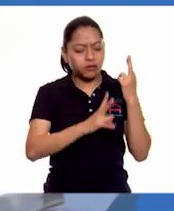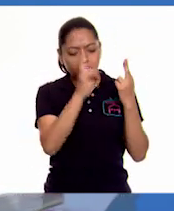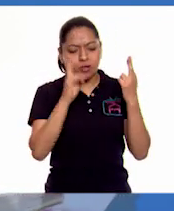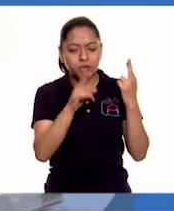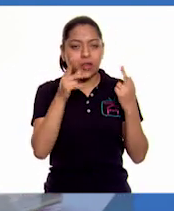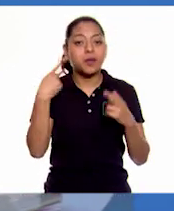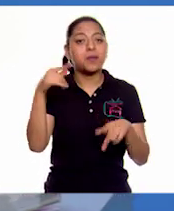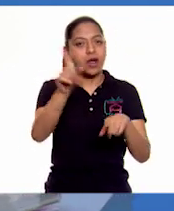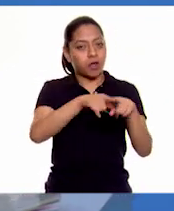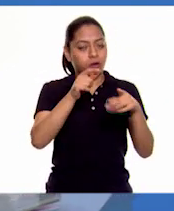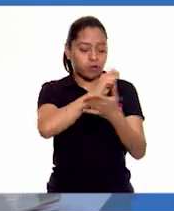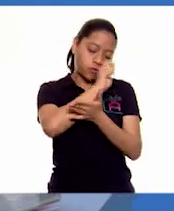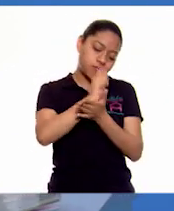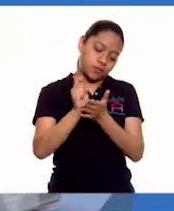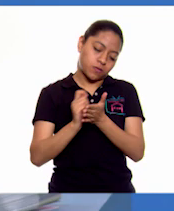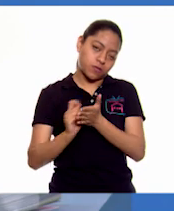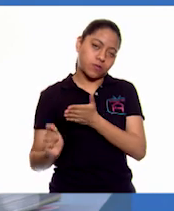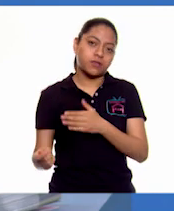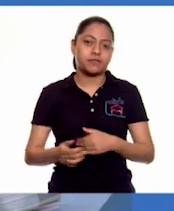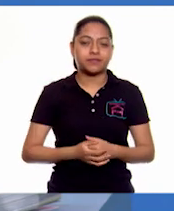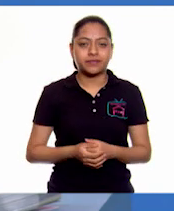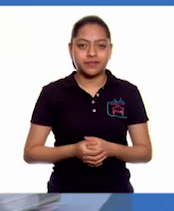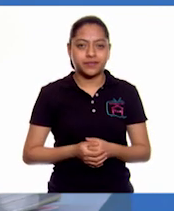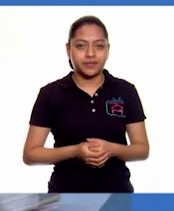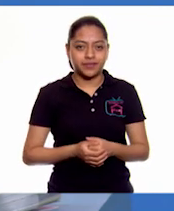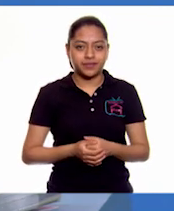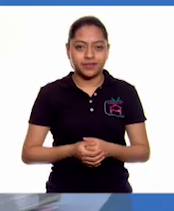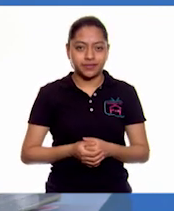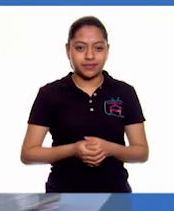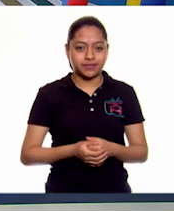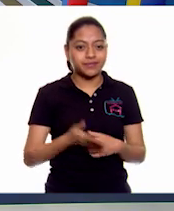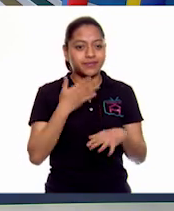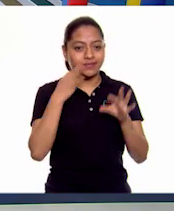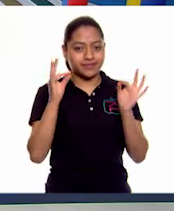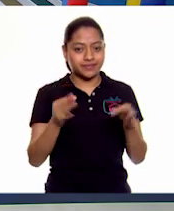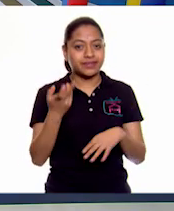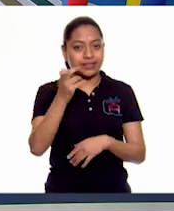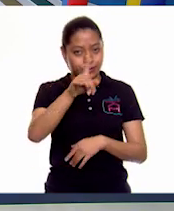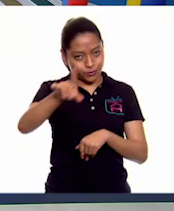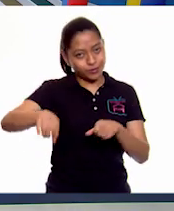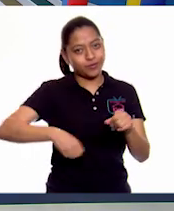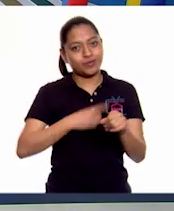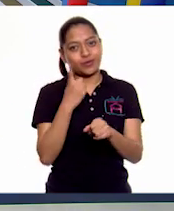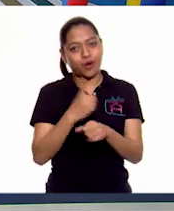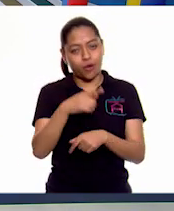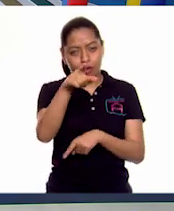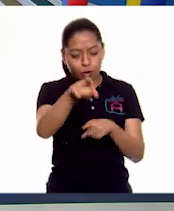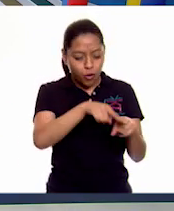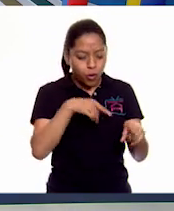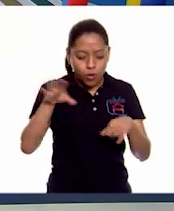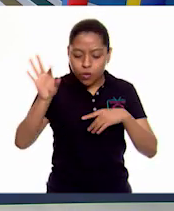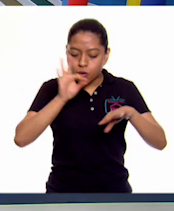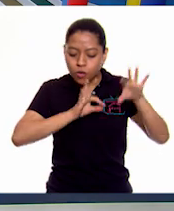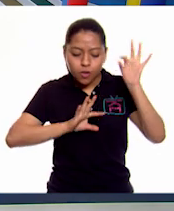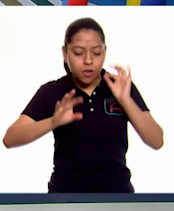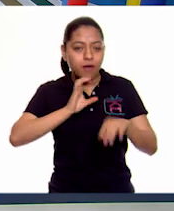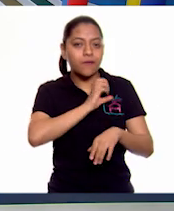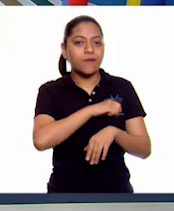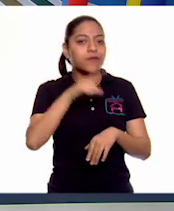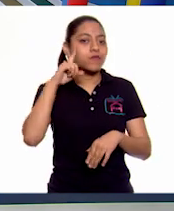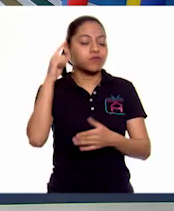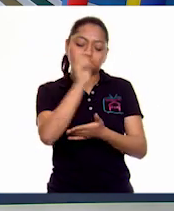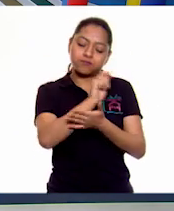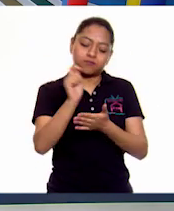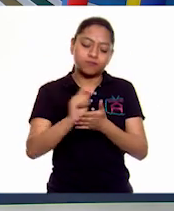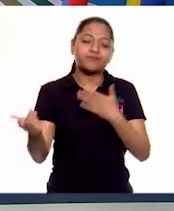para iluminar los círculos. Ay, esa es una buena idea, maestro. Así les dará la oportunidad, de elegir los colores, que ellos quieran, y